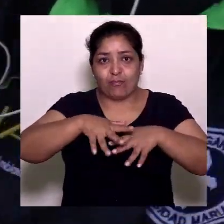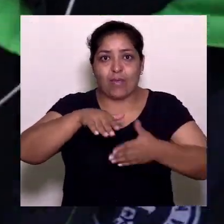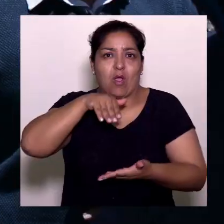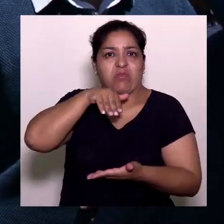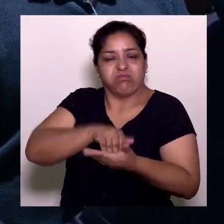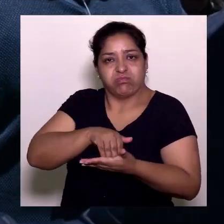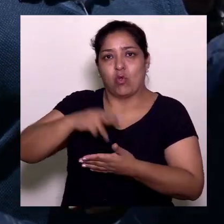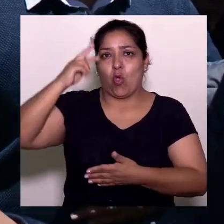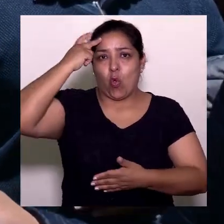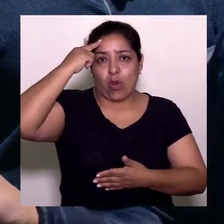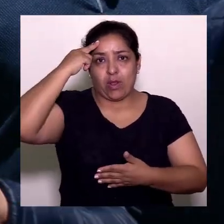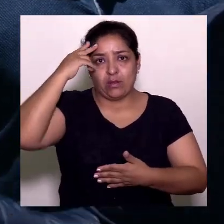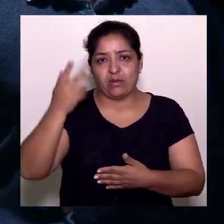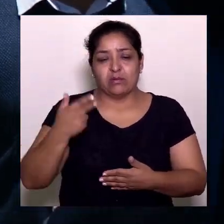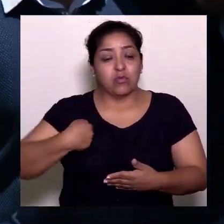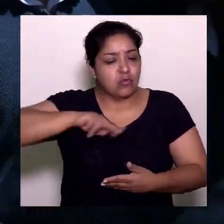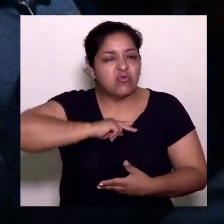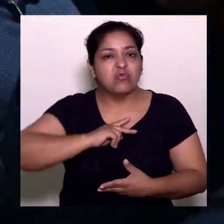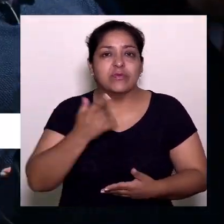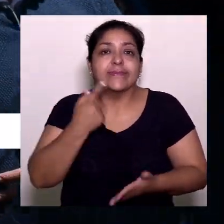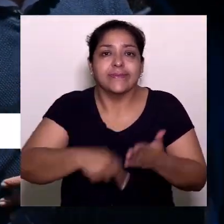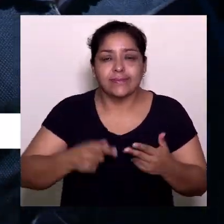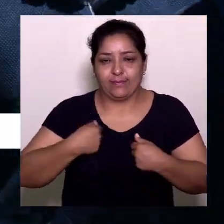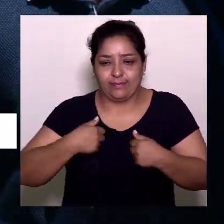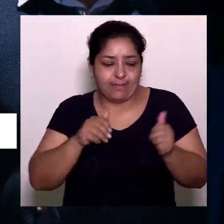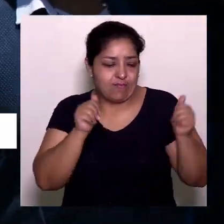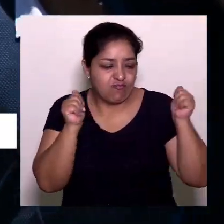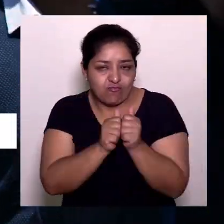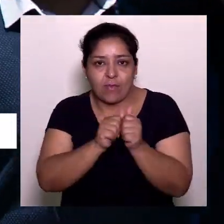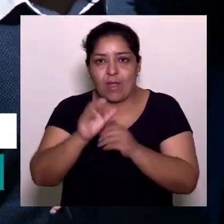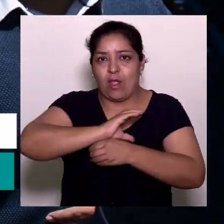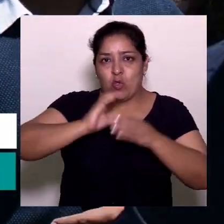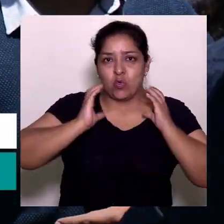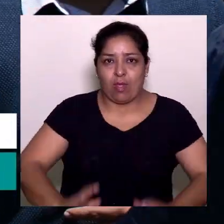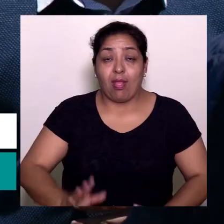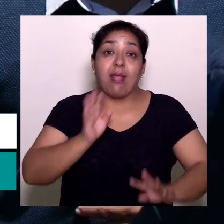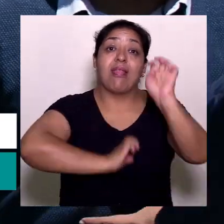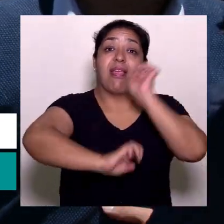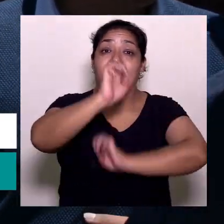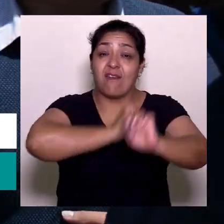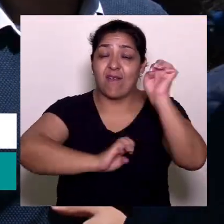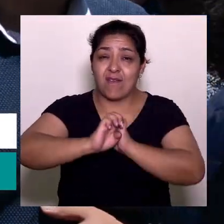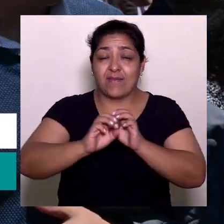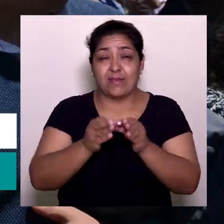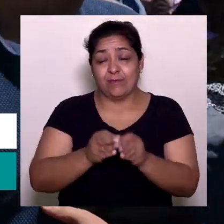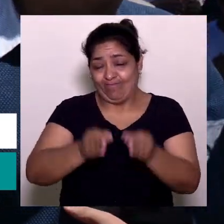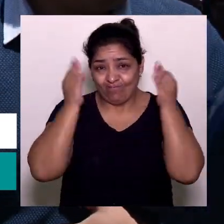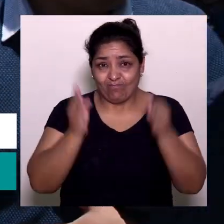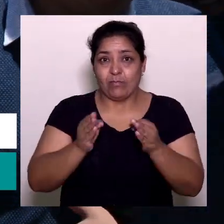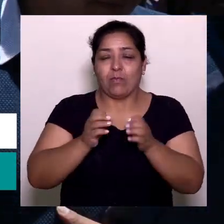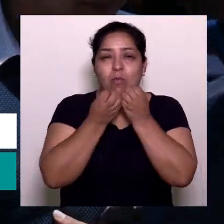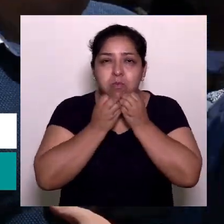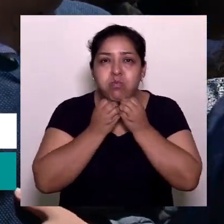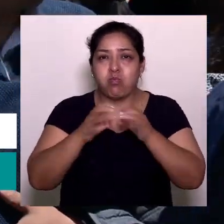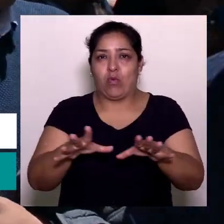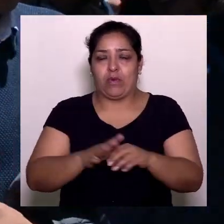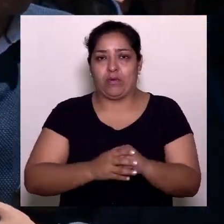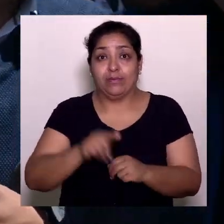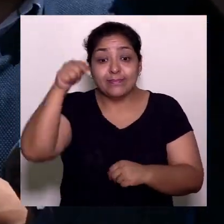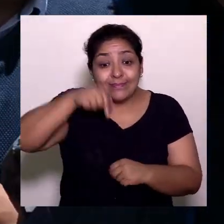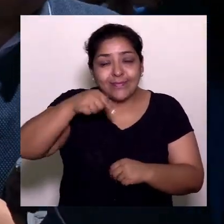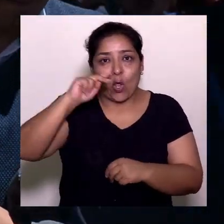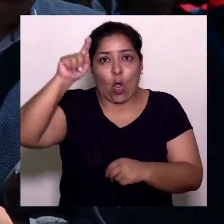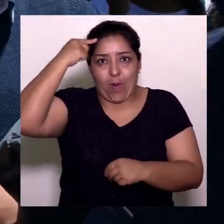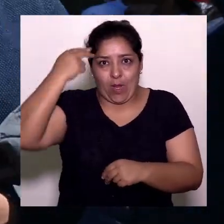Marchamos por una posición coherente de lo que somos, al lado de la gente, al lado de la ciudadanía, en defensa irrestricta de lo público.